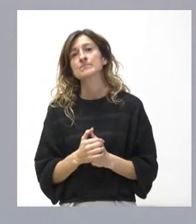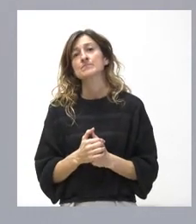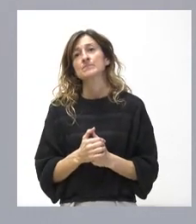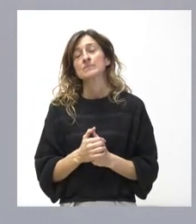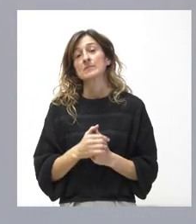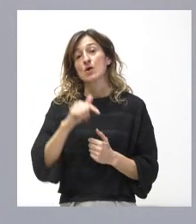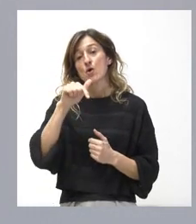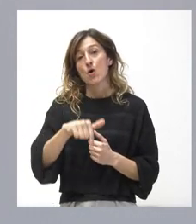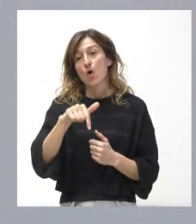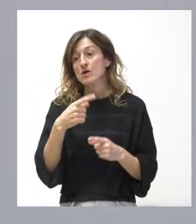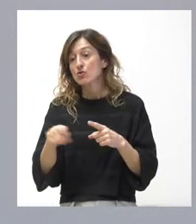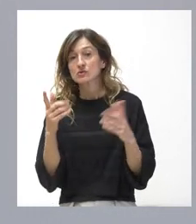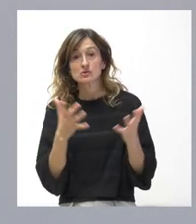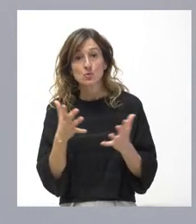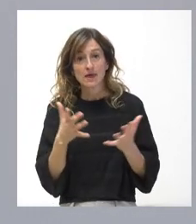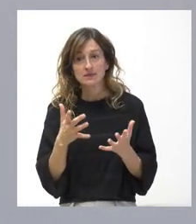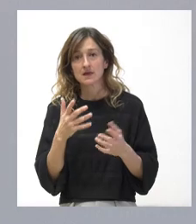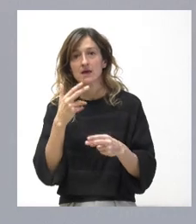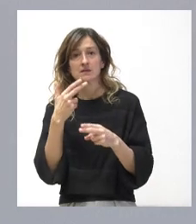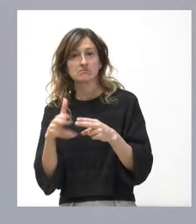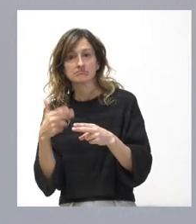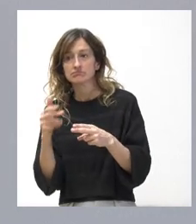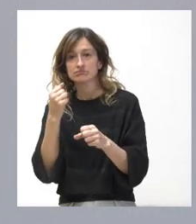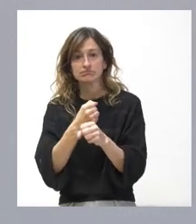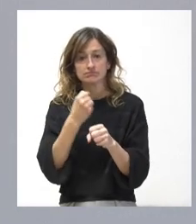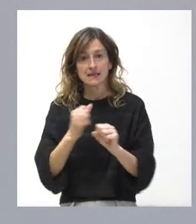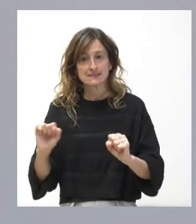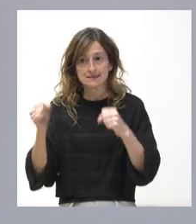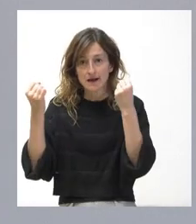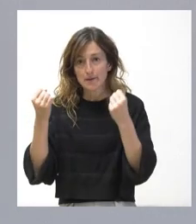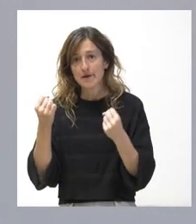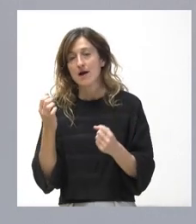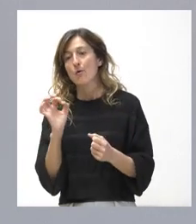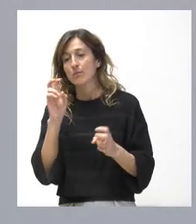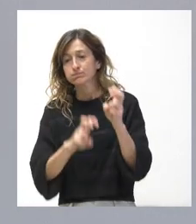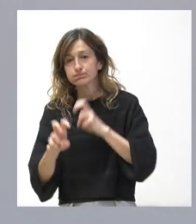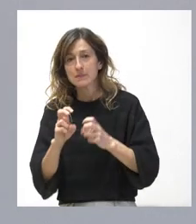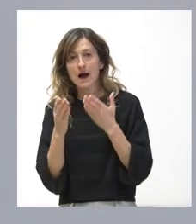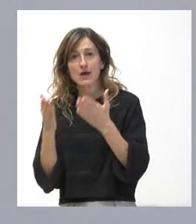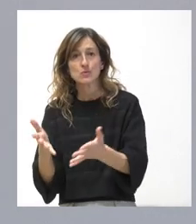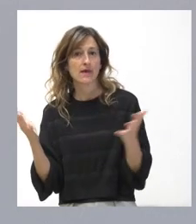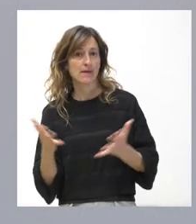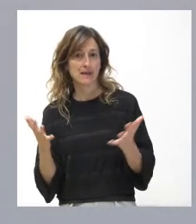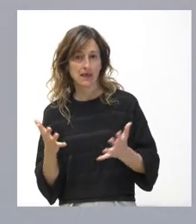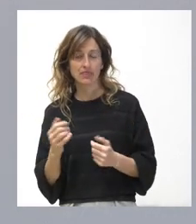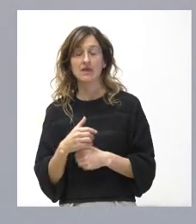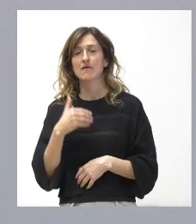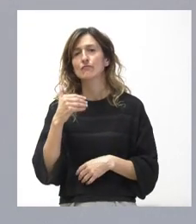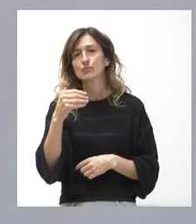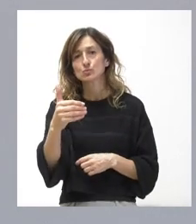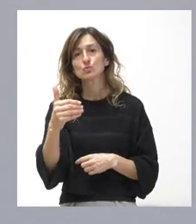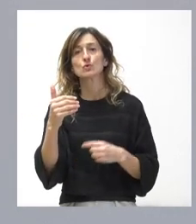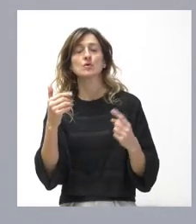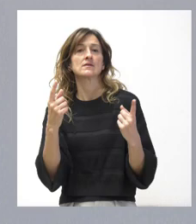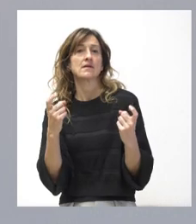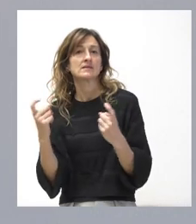hoy en lo más urgente, en todas las tareas de rescate, en todas las tareas de ayuda de emergencia y, más adelante, en